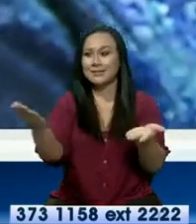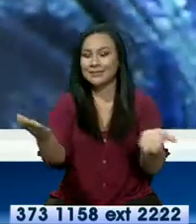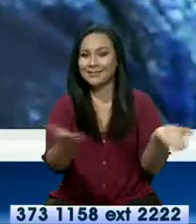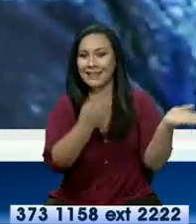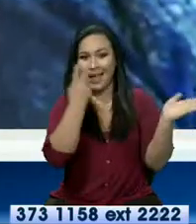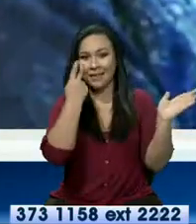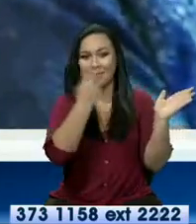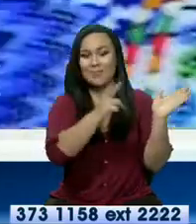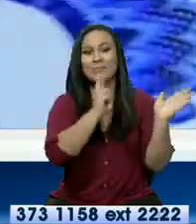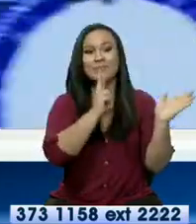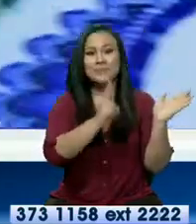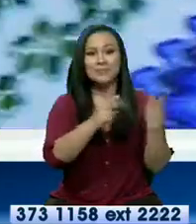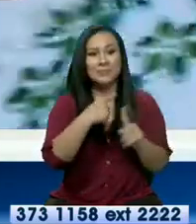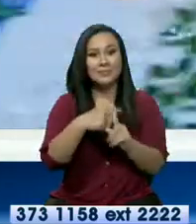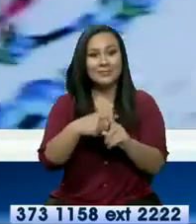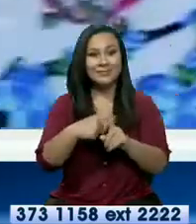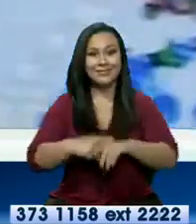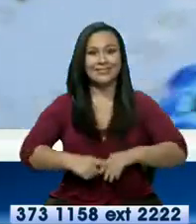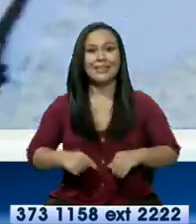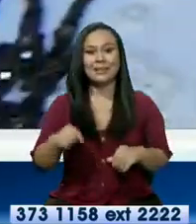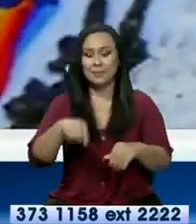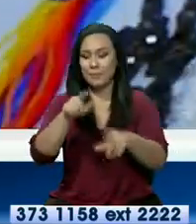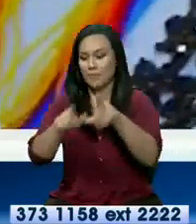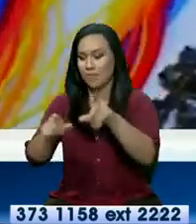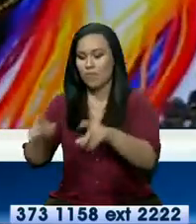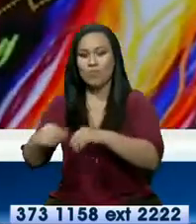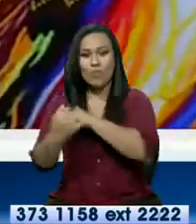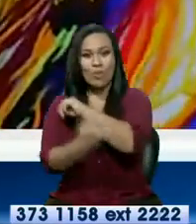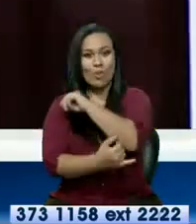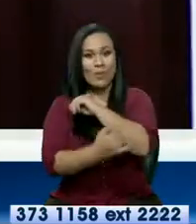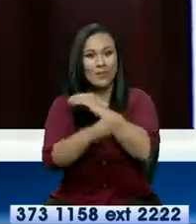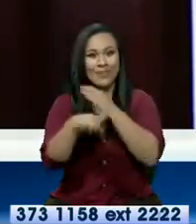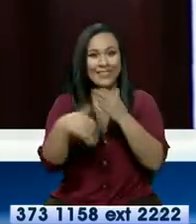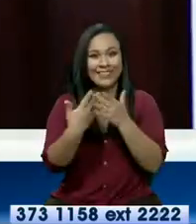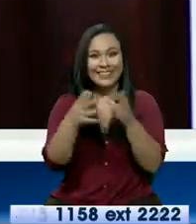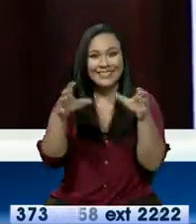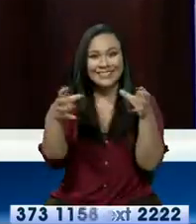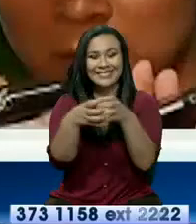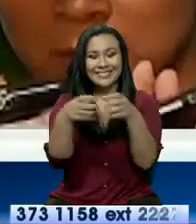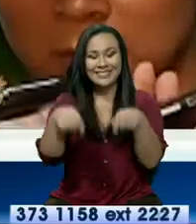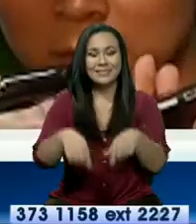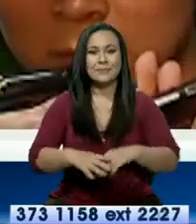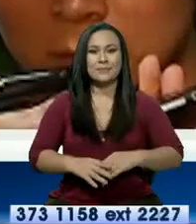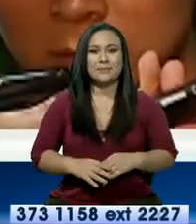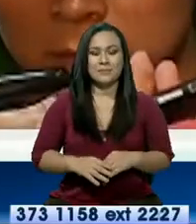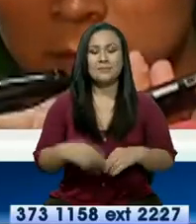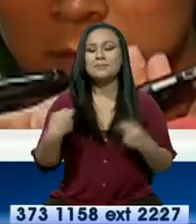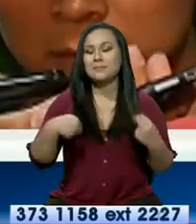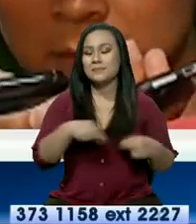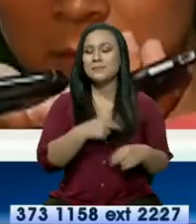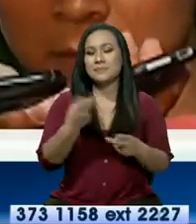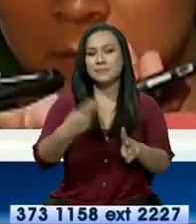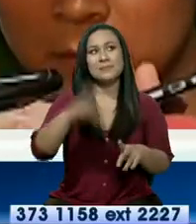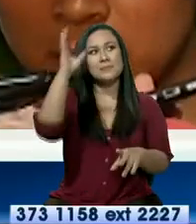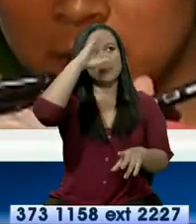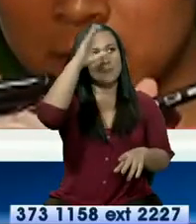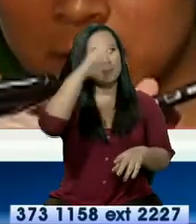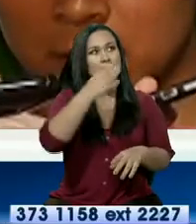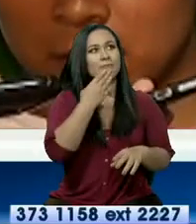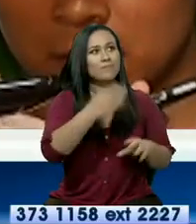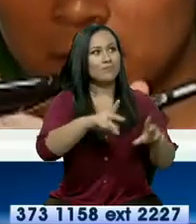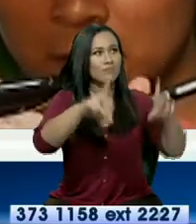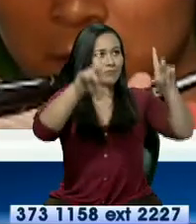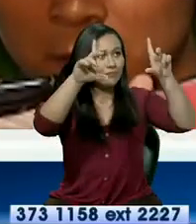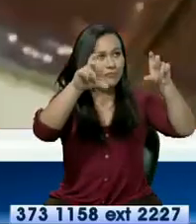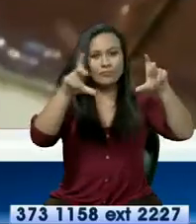resultados productivos de los pueblos y nacionalidades de esa región. También buscamos cómo poner en vitrina